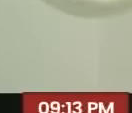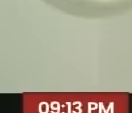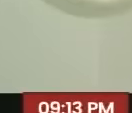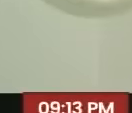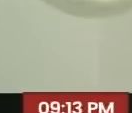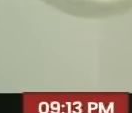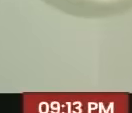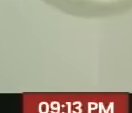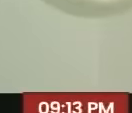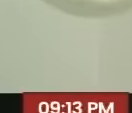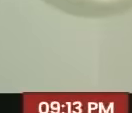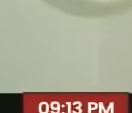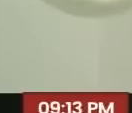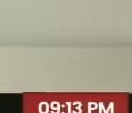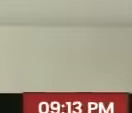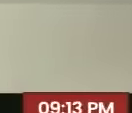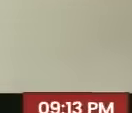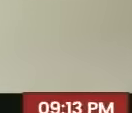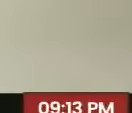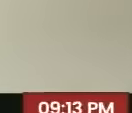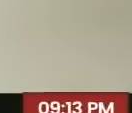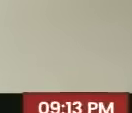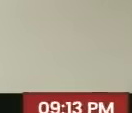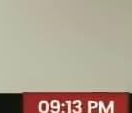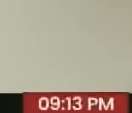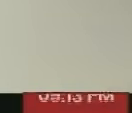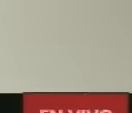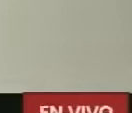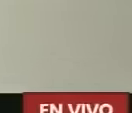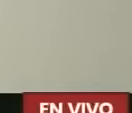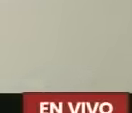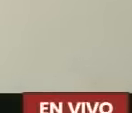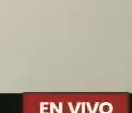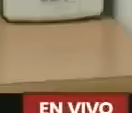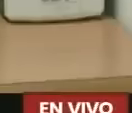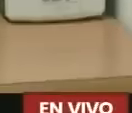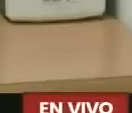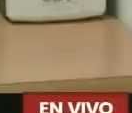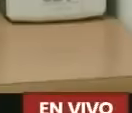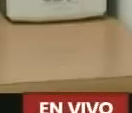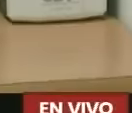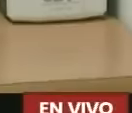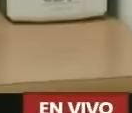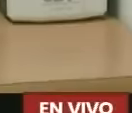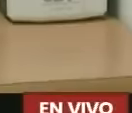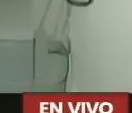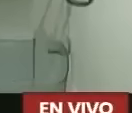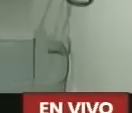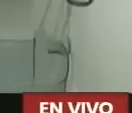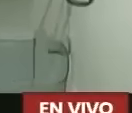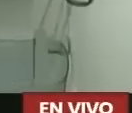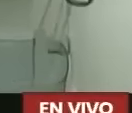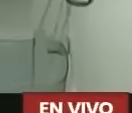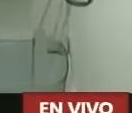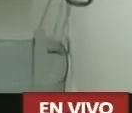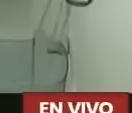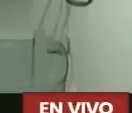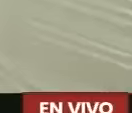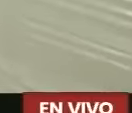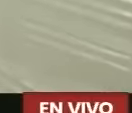X. Y también se hizo activación del servicio de ultrasonido.